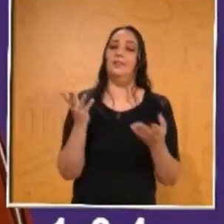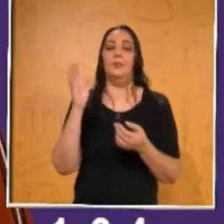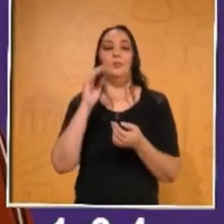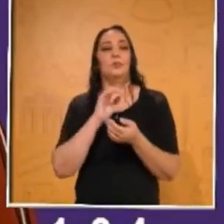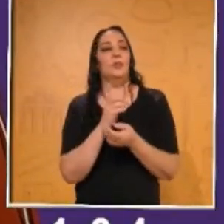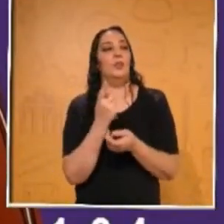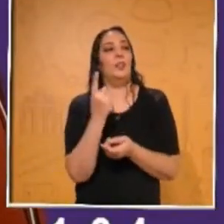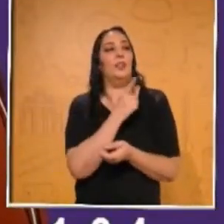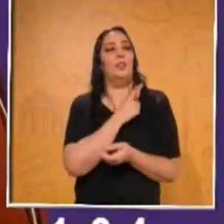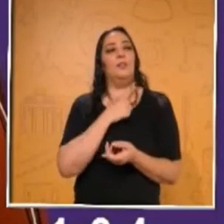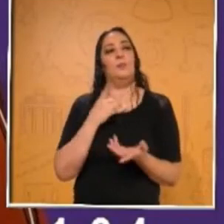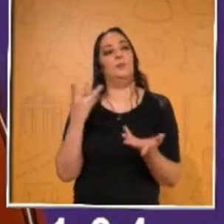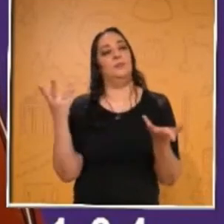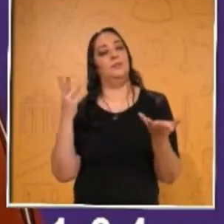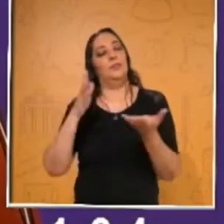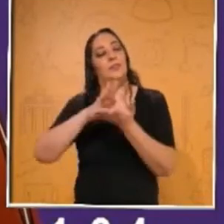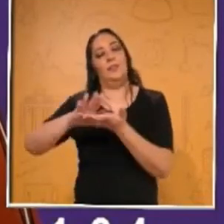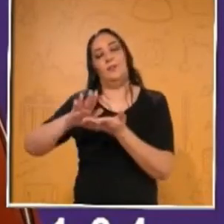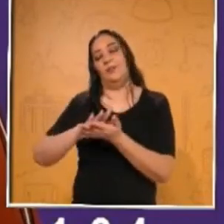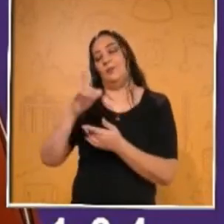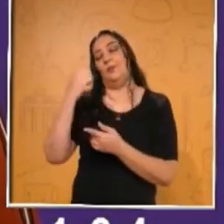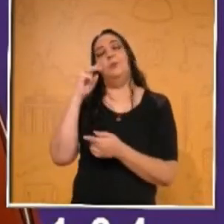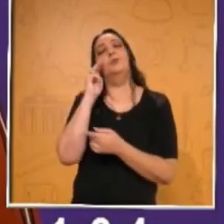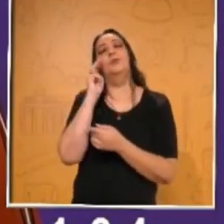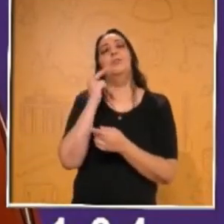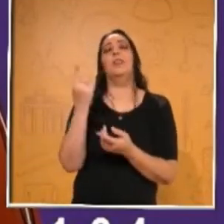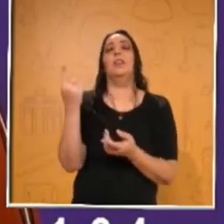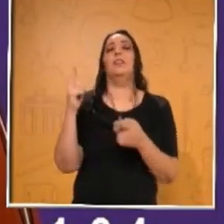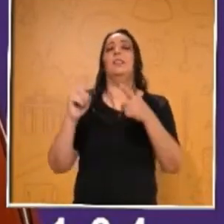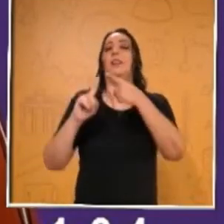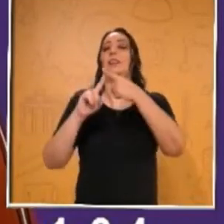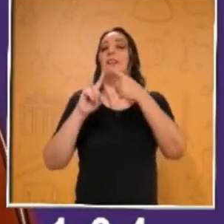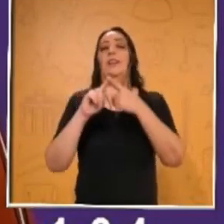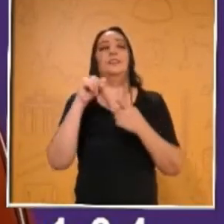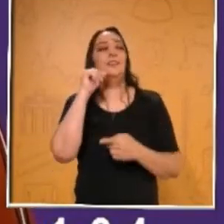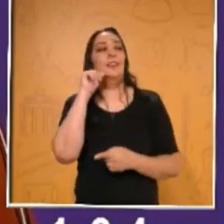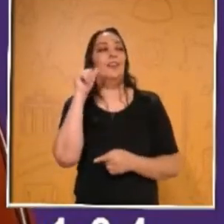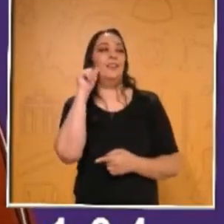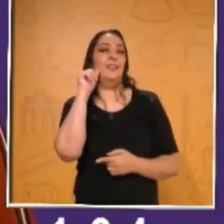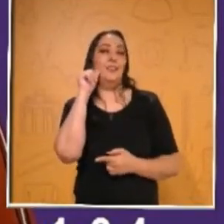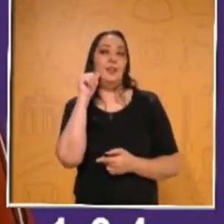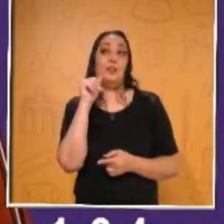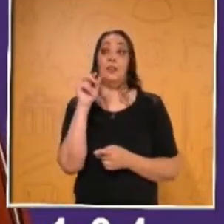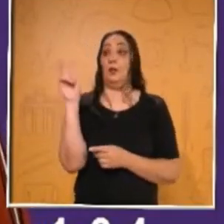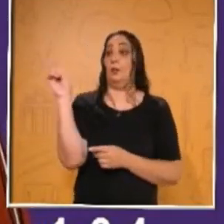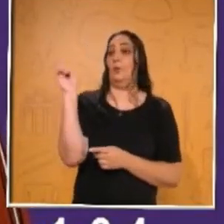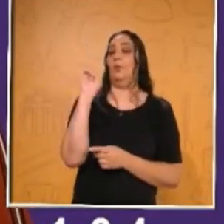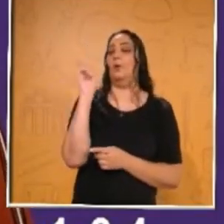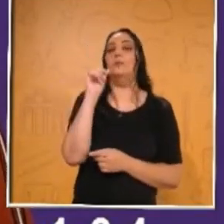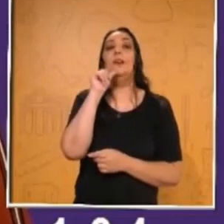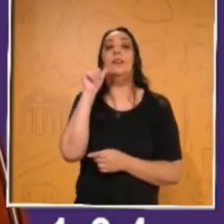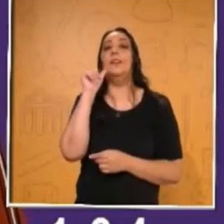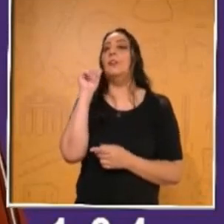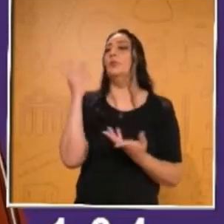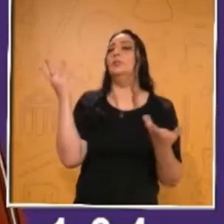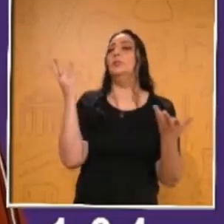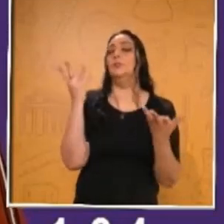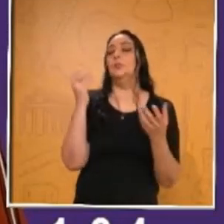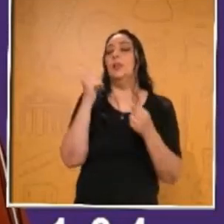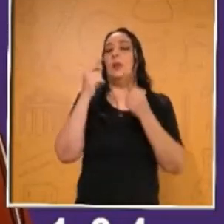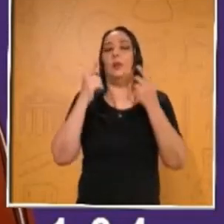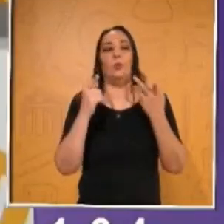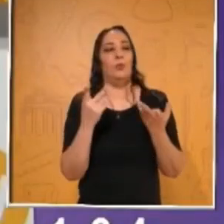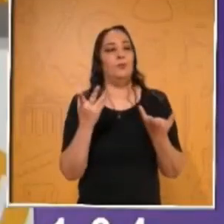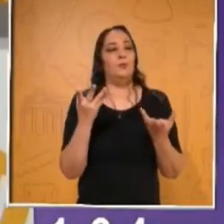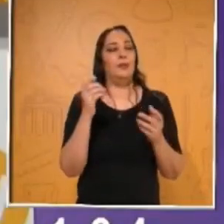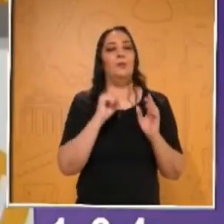higiene, vamos a ver cuáles fueron las producciones del día de ayer y del día viernes. Que ayer no pasamos algunas de las que recibimos. Van a